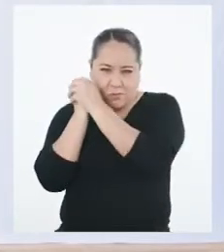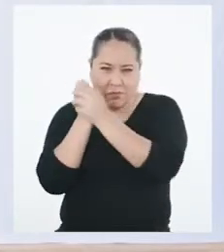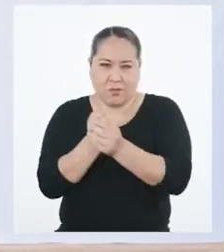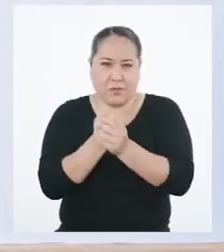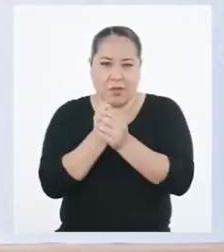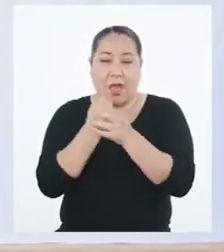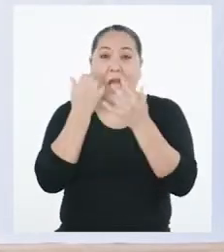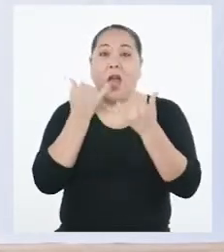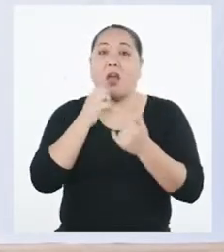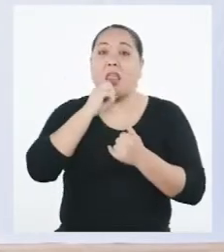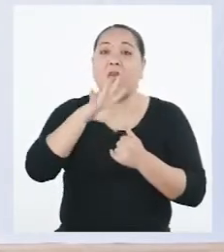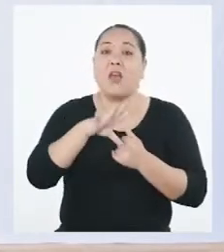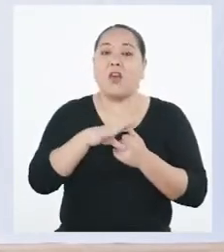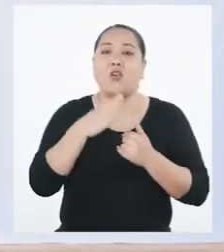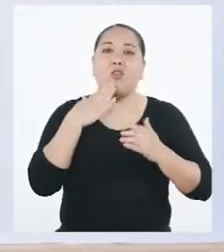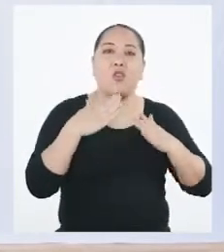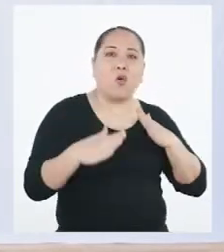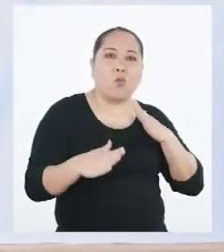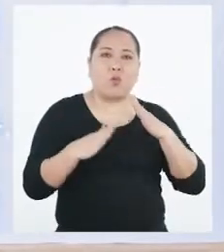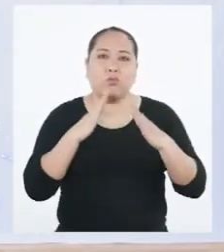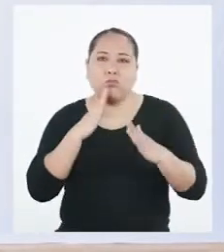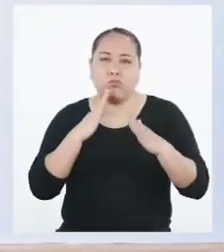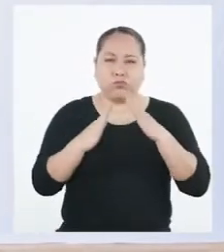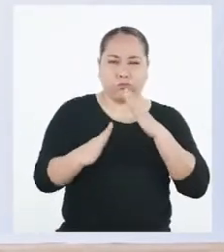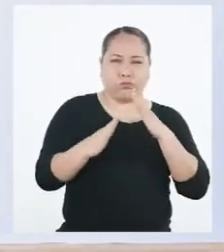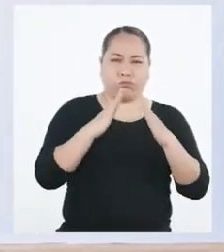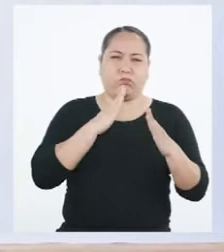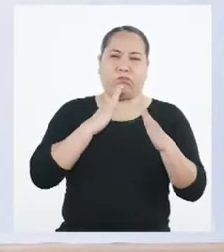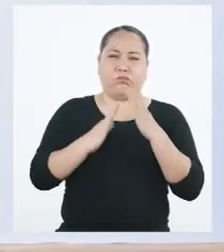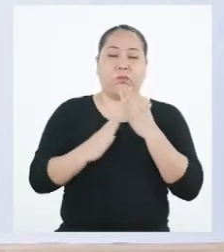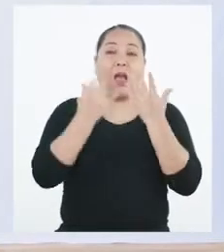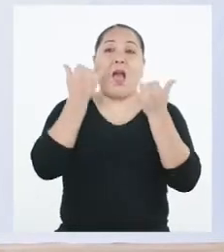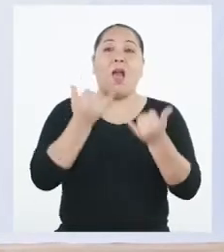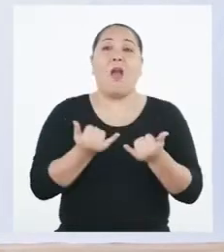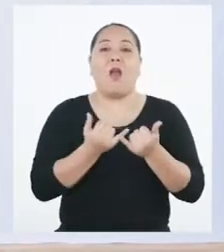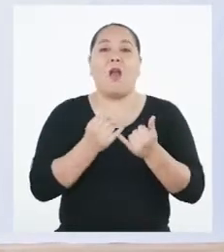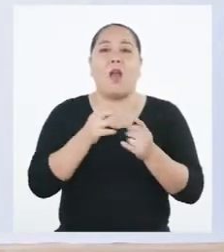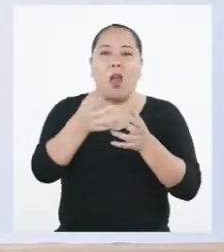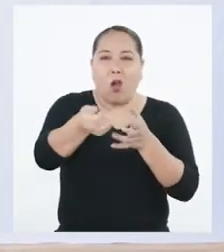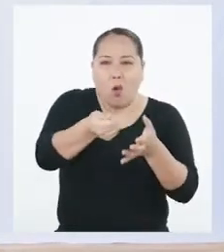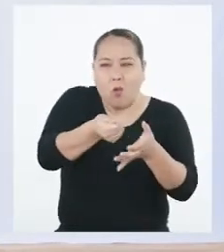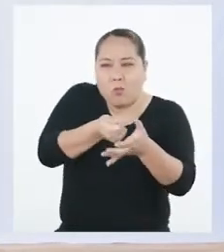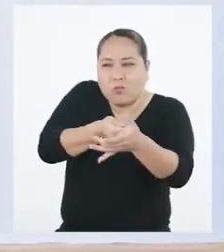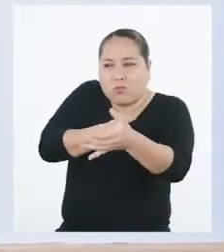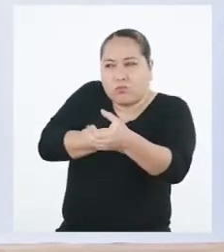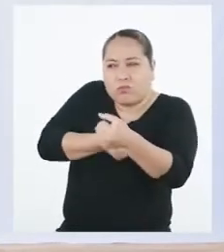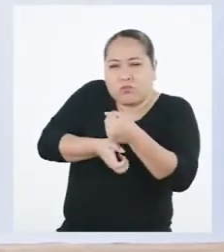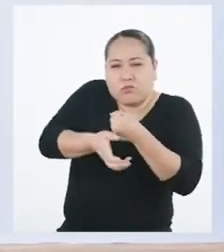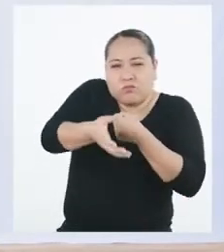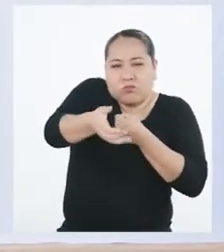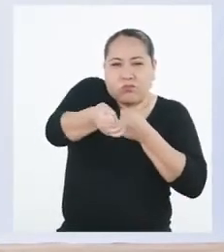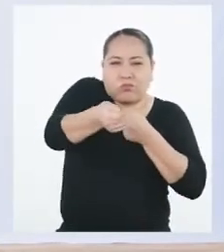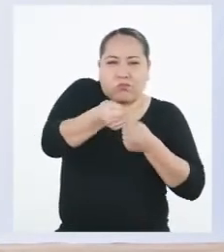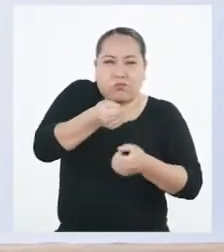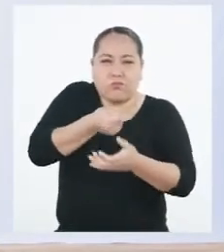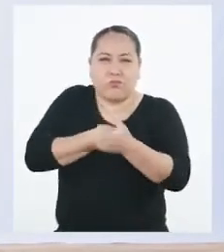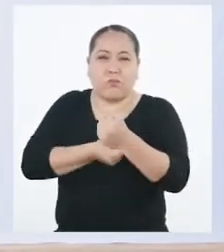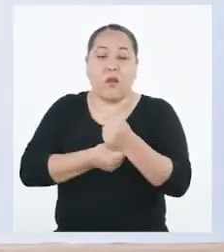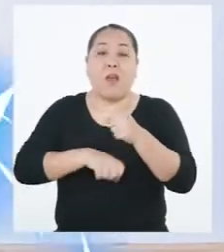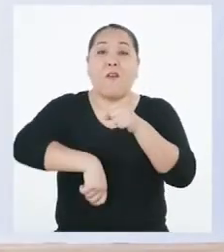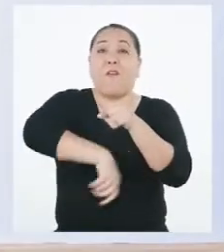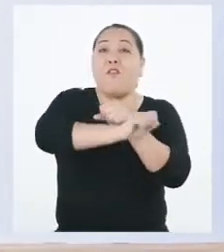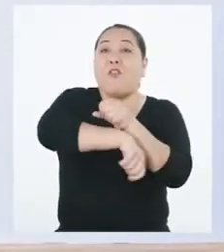Pero ahora te puedo decir, ¡robot! Ahora, ¡cuerda! Y de repente,